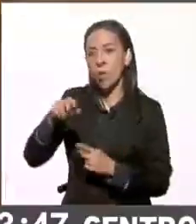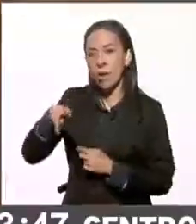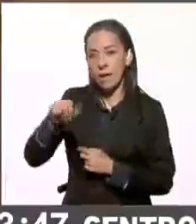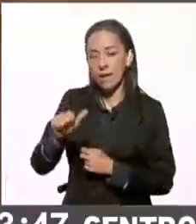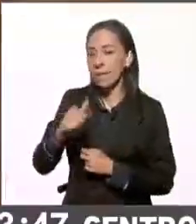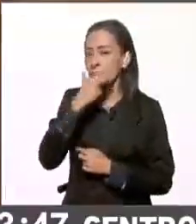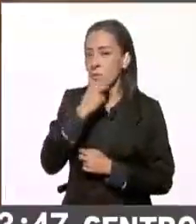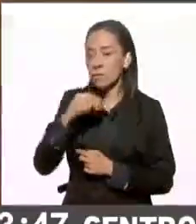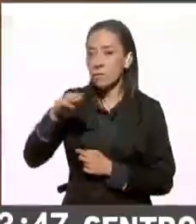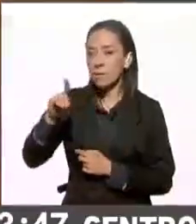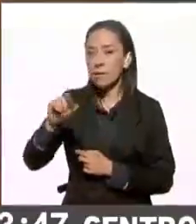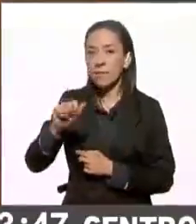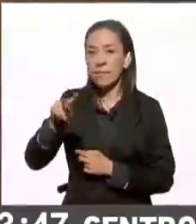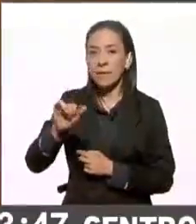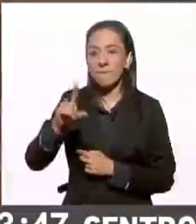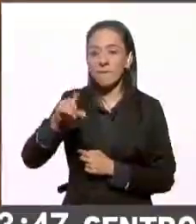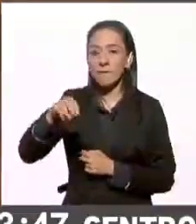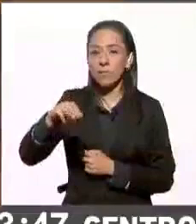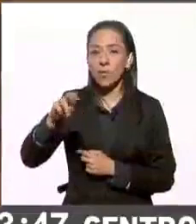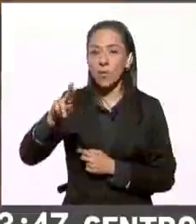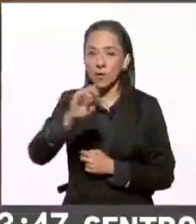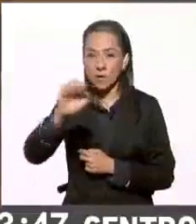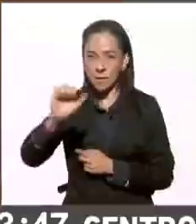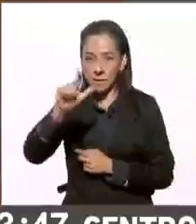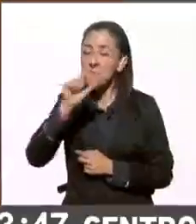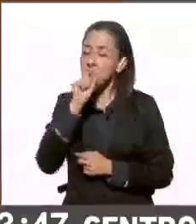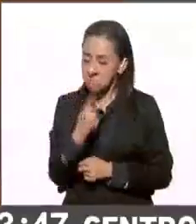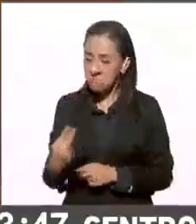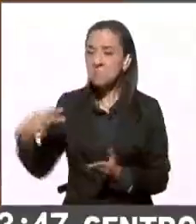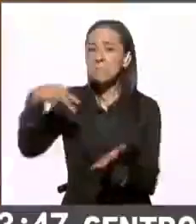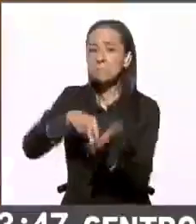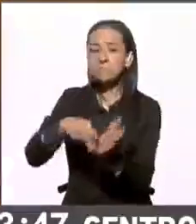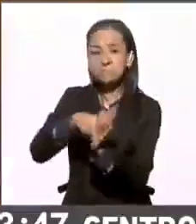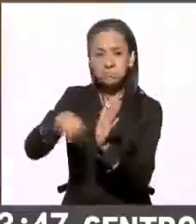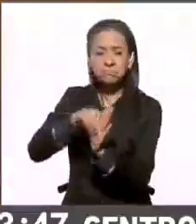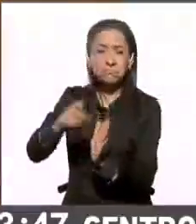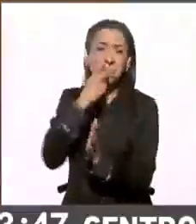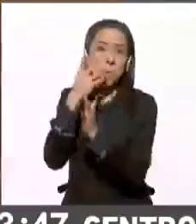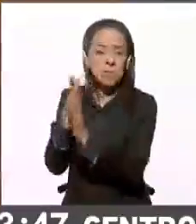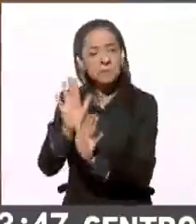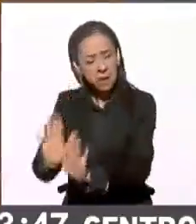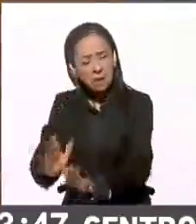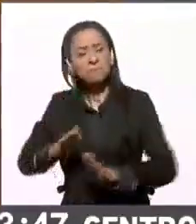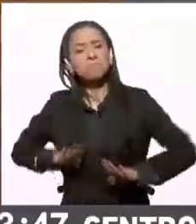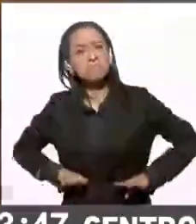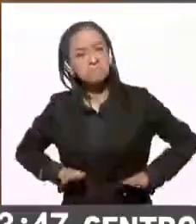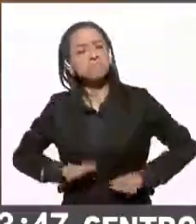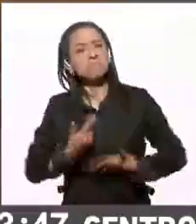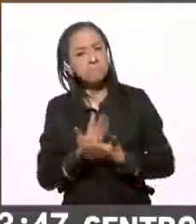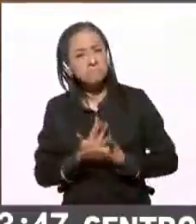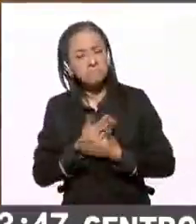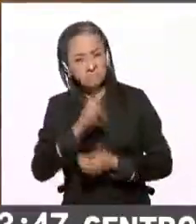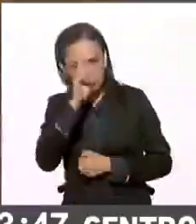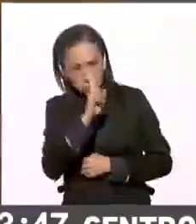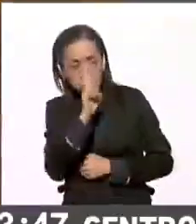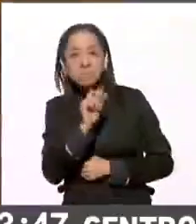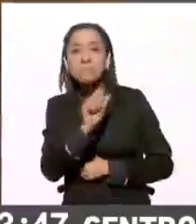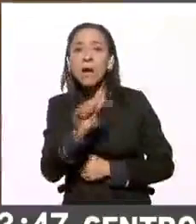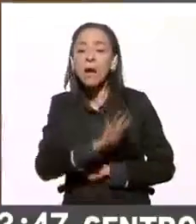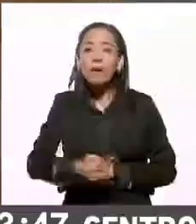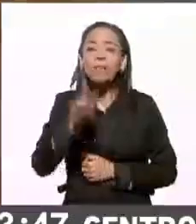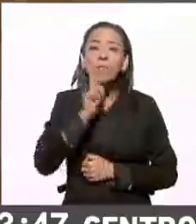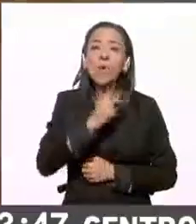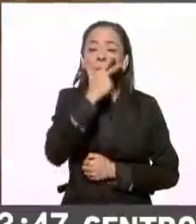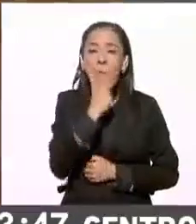Monreal, también ofreció una conferencia de prensa, dijo que será respetuoso, agradeció a las zacatecanas y a los zacatecanos